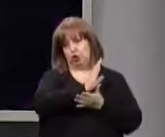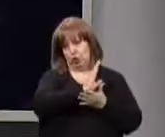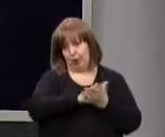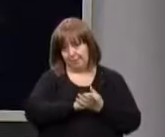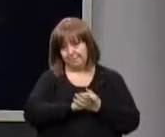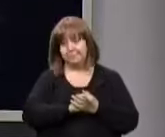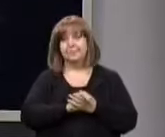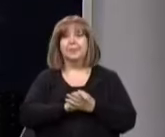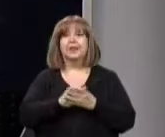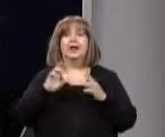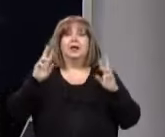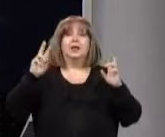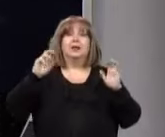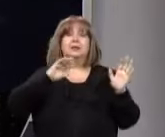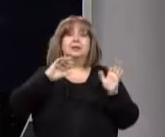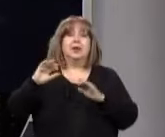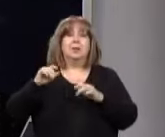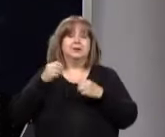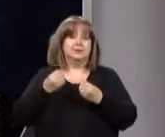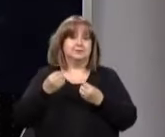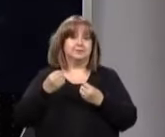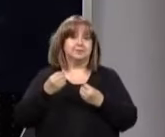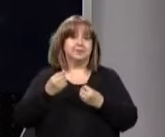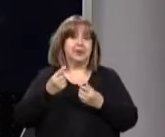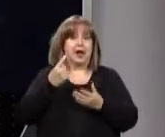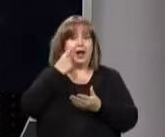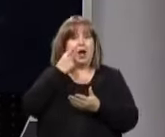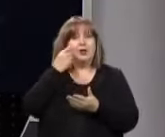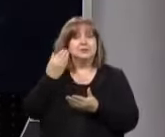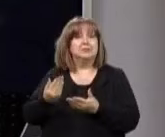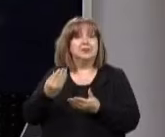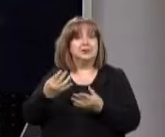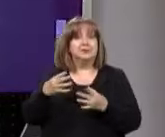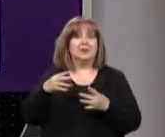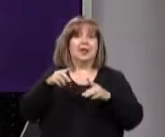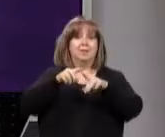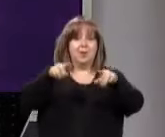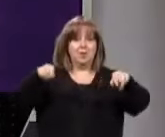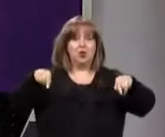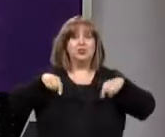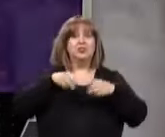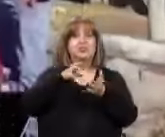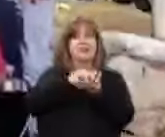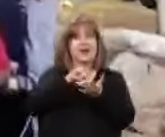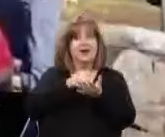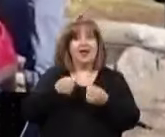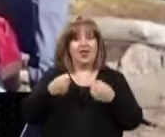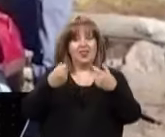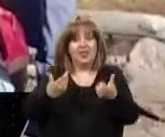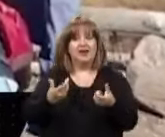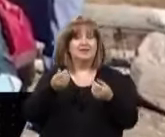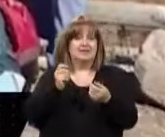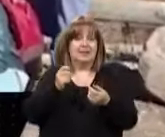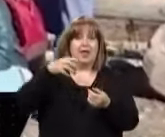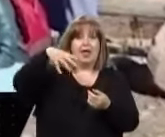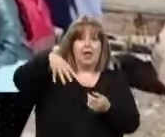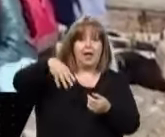Siguen los coletazos y la polémica por el reconocimiento a presuntos mapuches a los que se los entiende según el Instituto